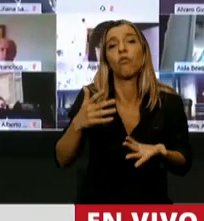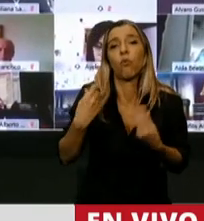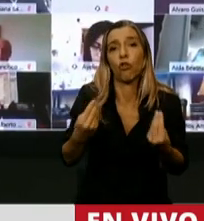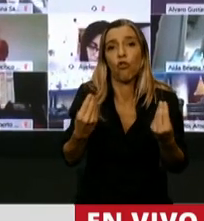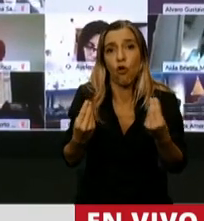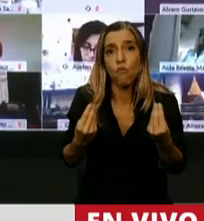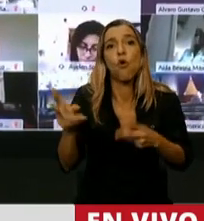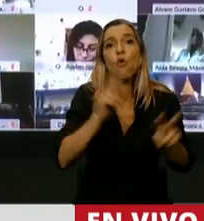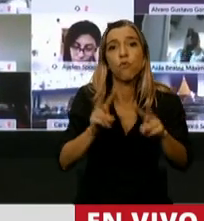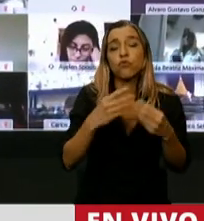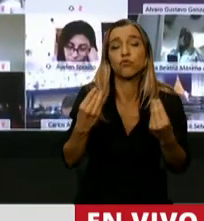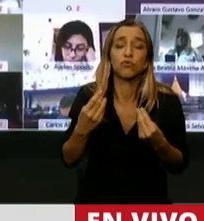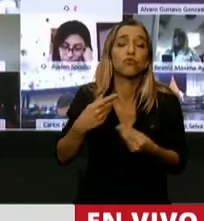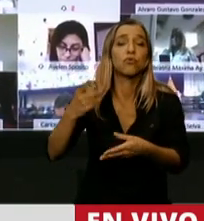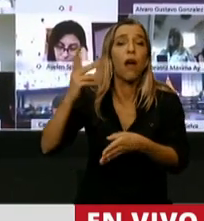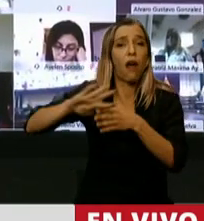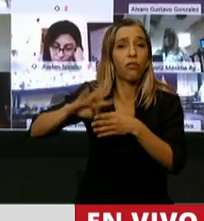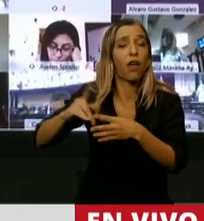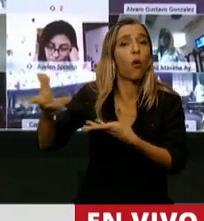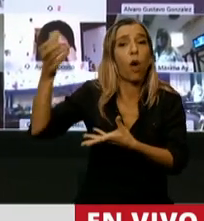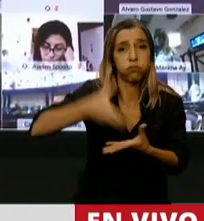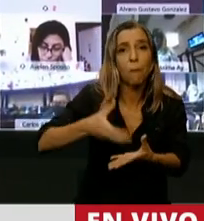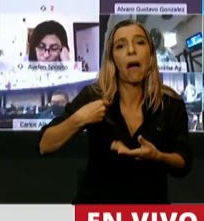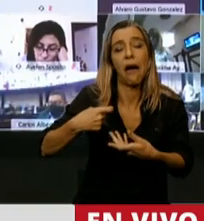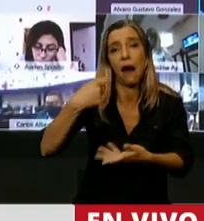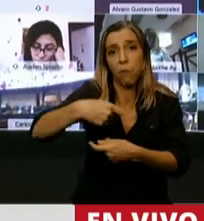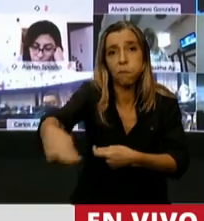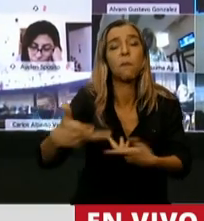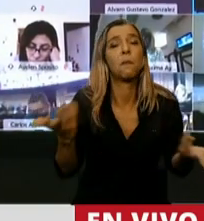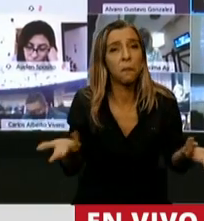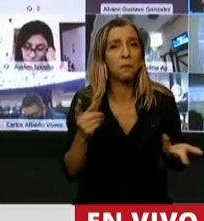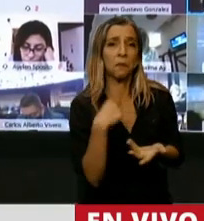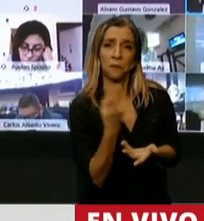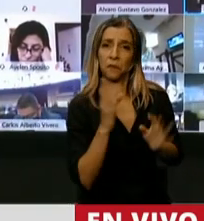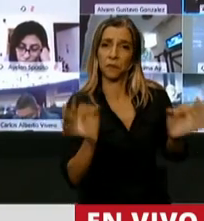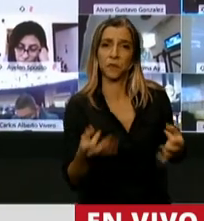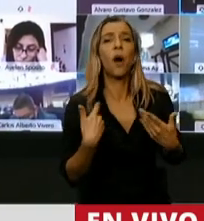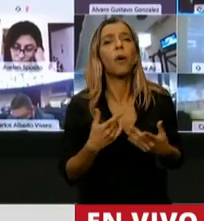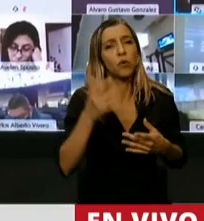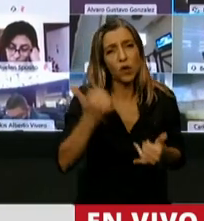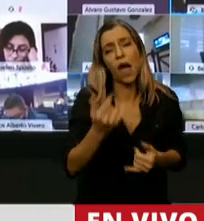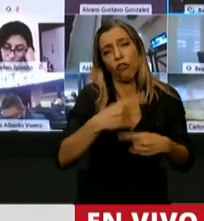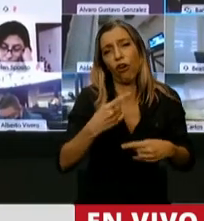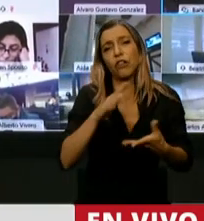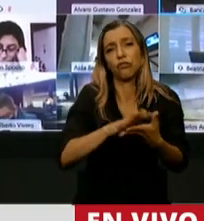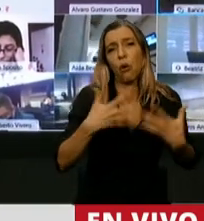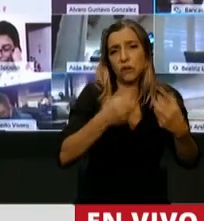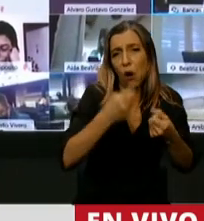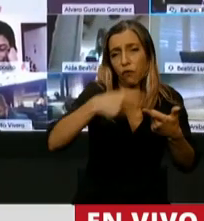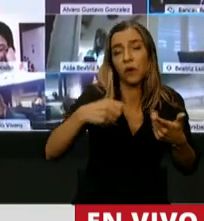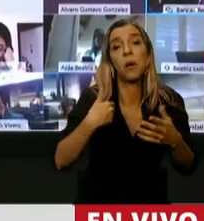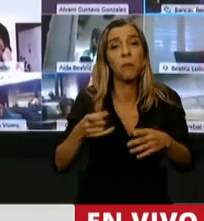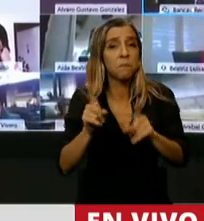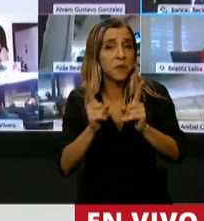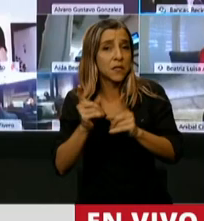deberíamos también criticar el gradualismo que plantea este presupuesto, más allá de las condiciones objetivas, lo sanitario, etc. ¿Qué es lo que plantea el Ministro